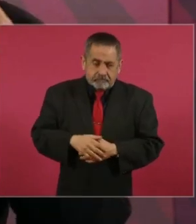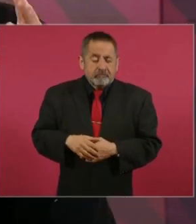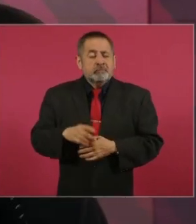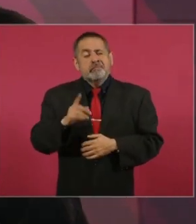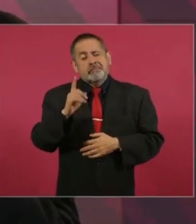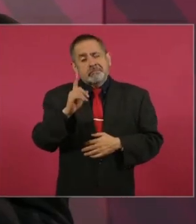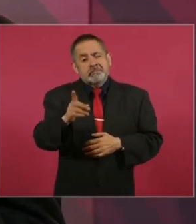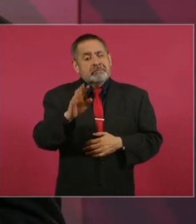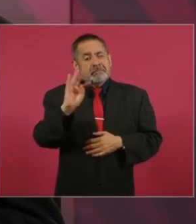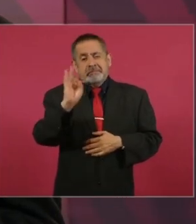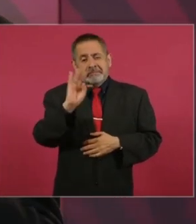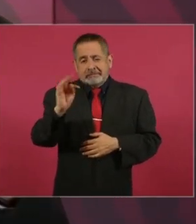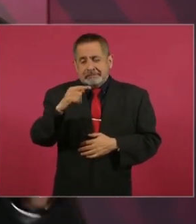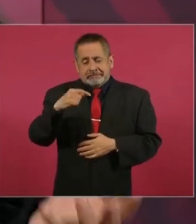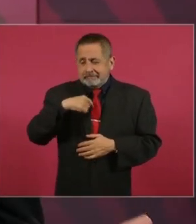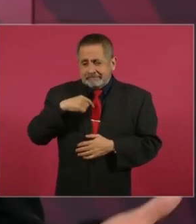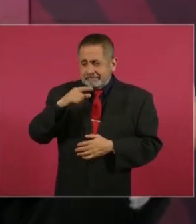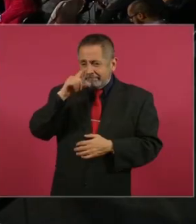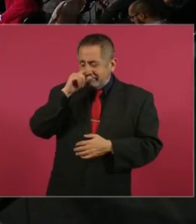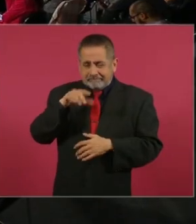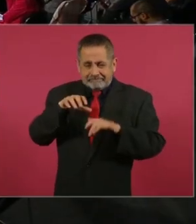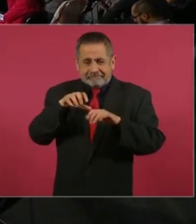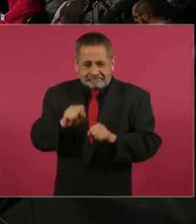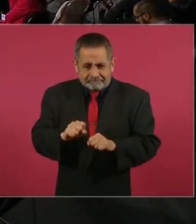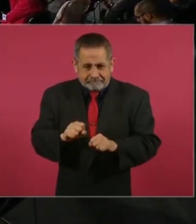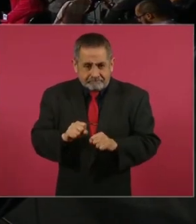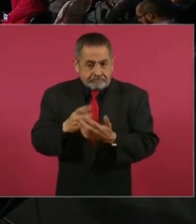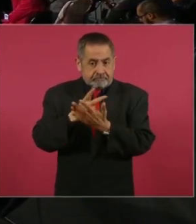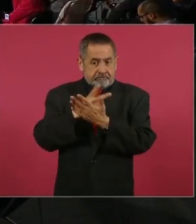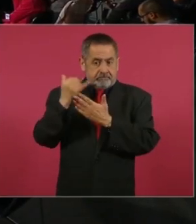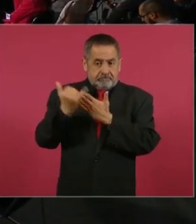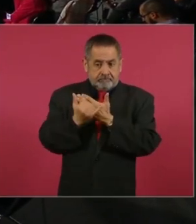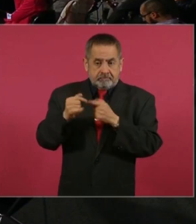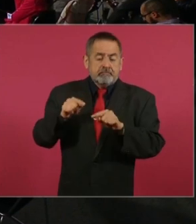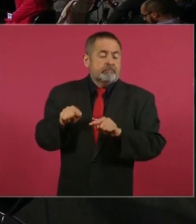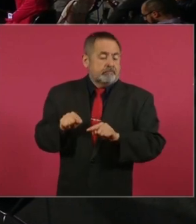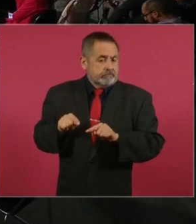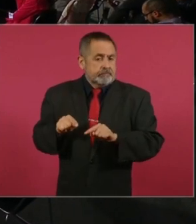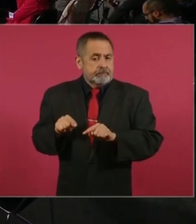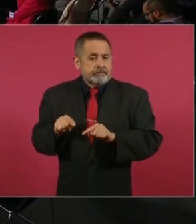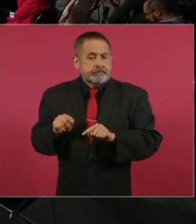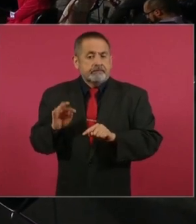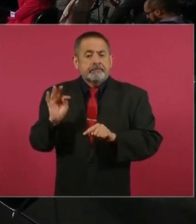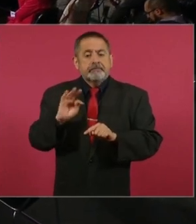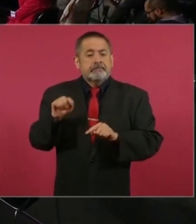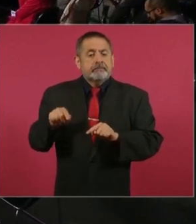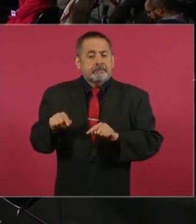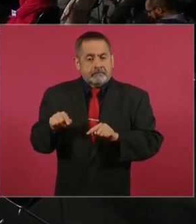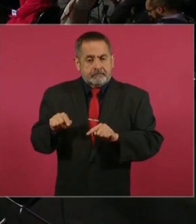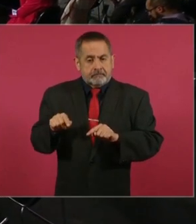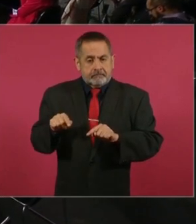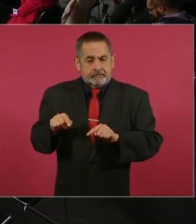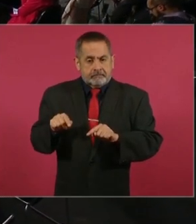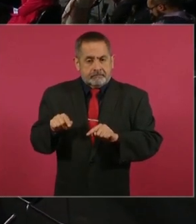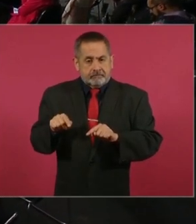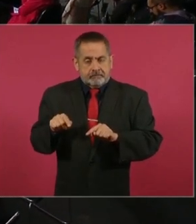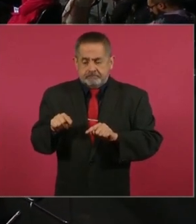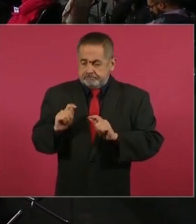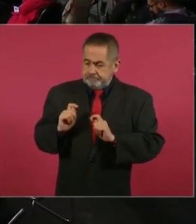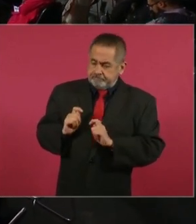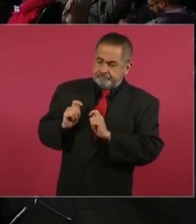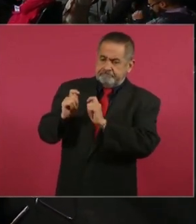podamos terminar, si hay proyecto, vamos a